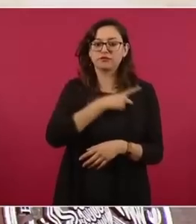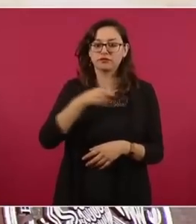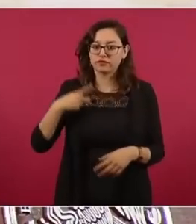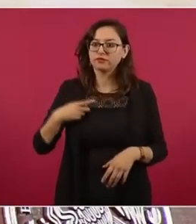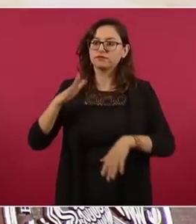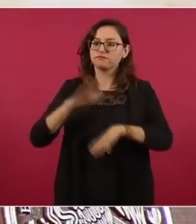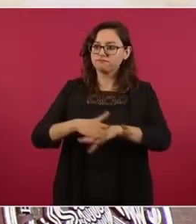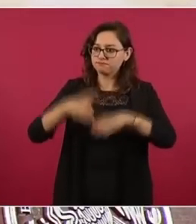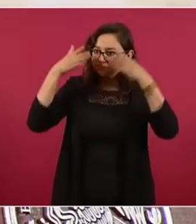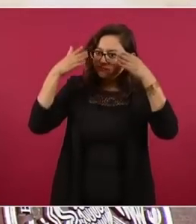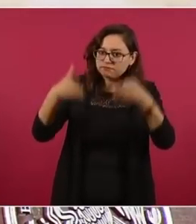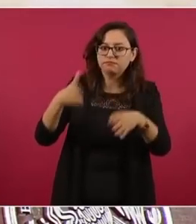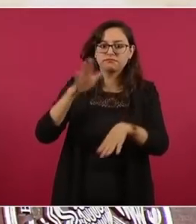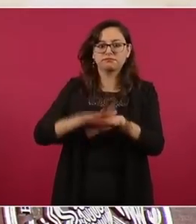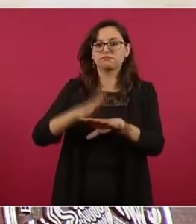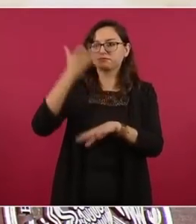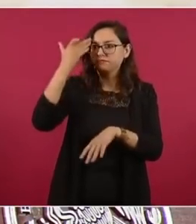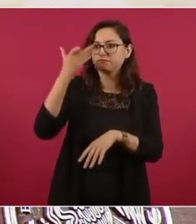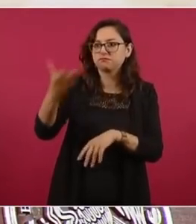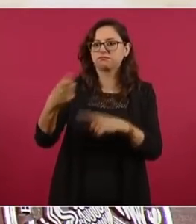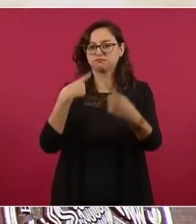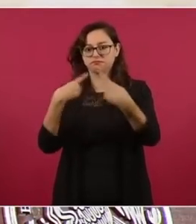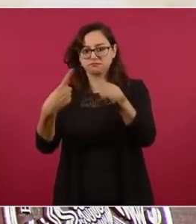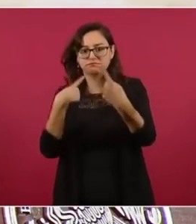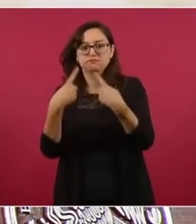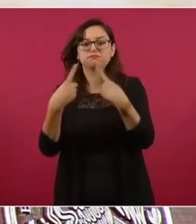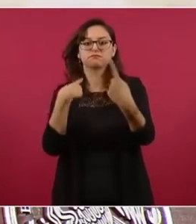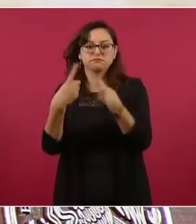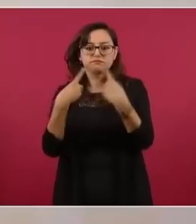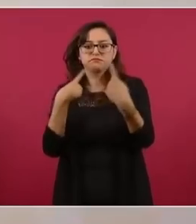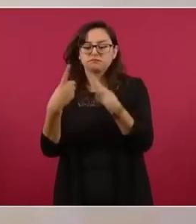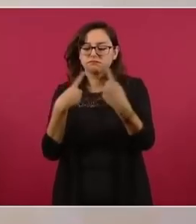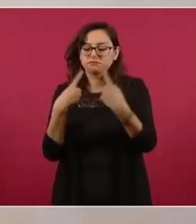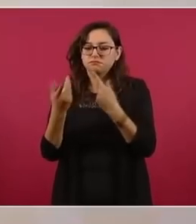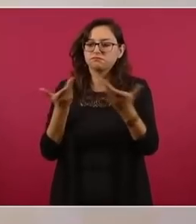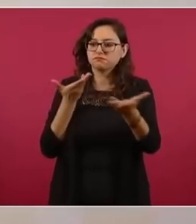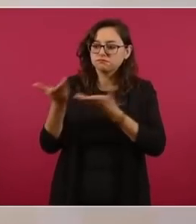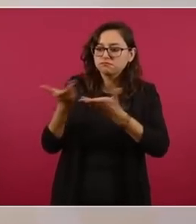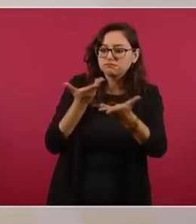diplomacia, porque la guerra es el horror.